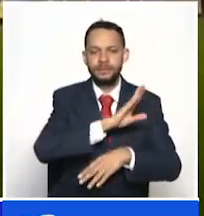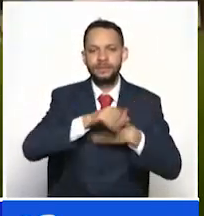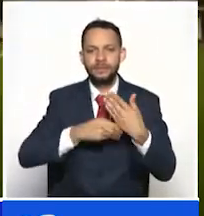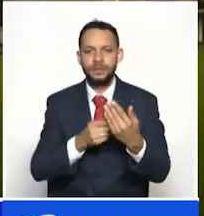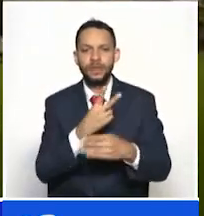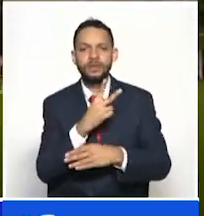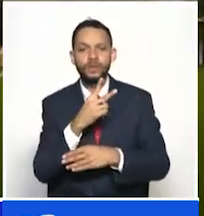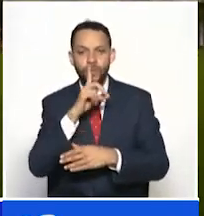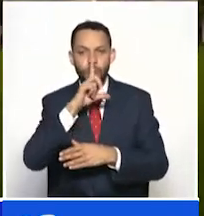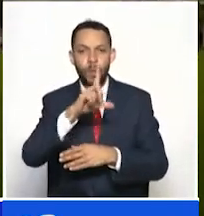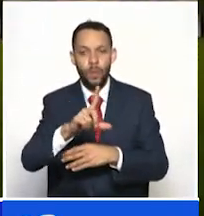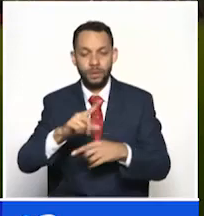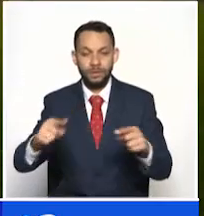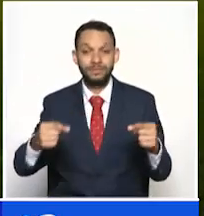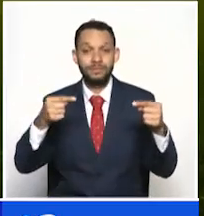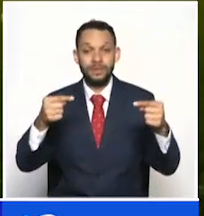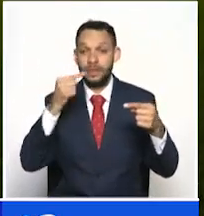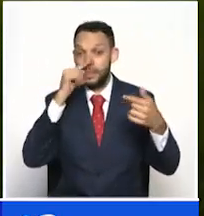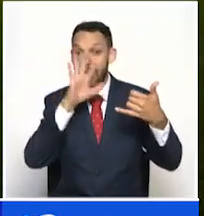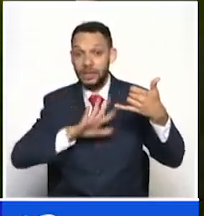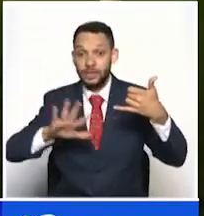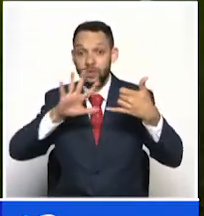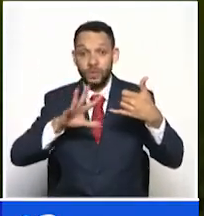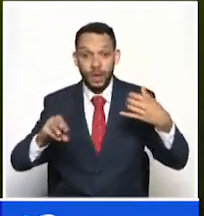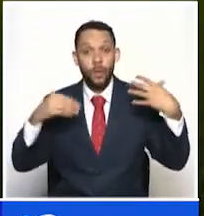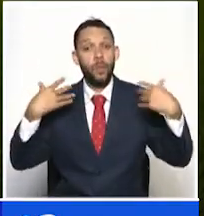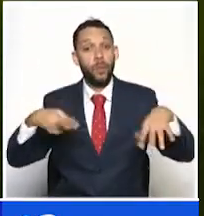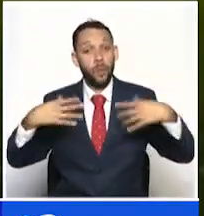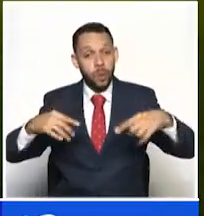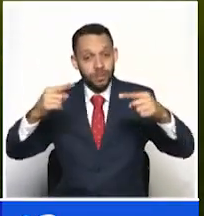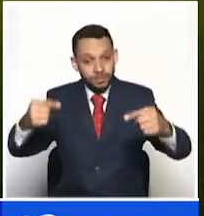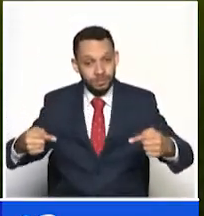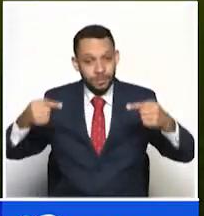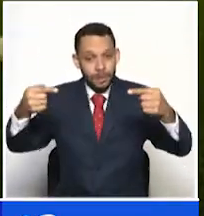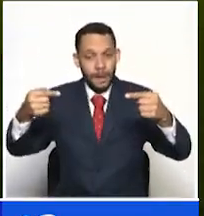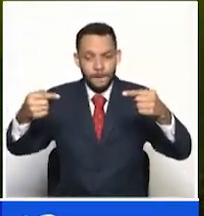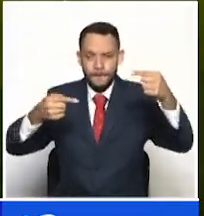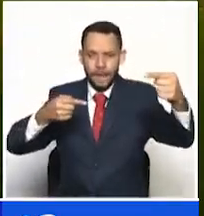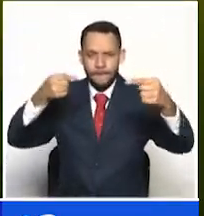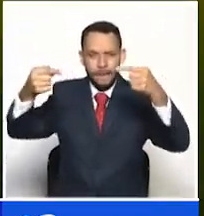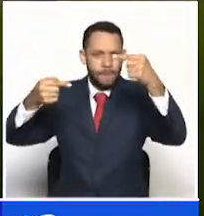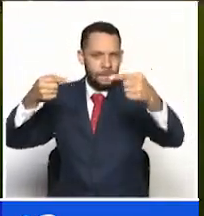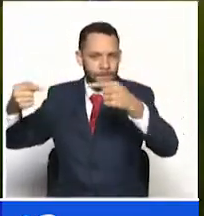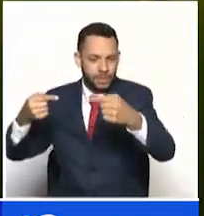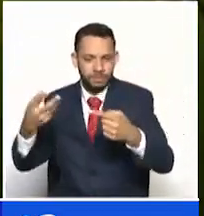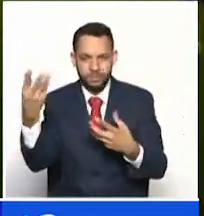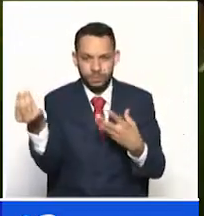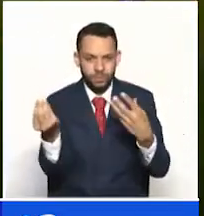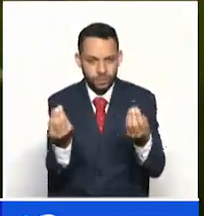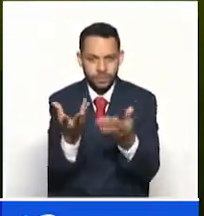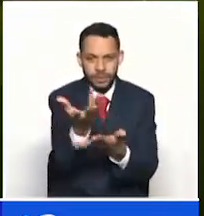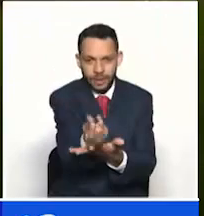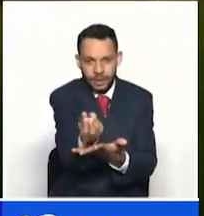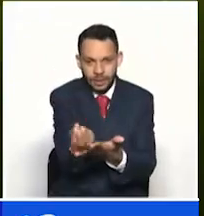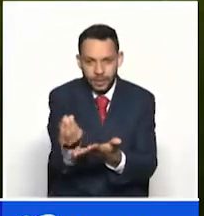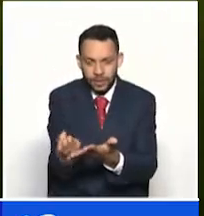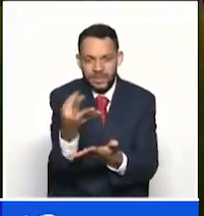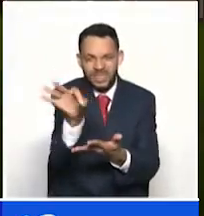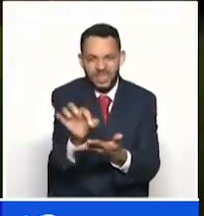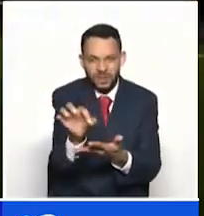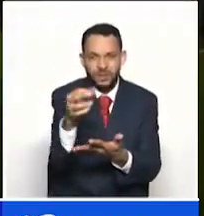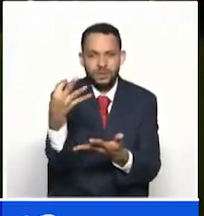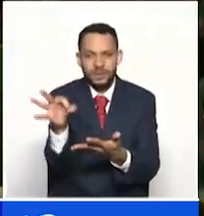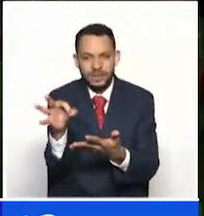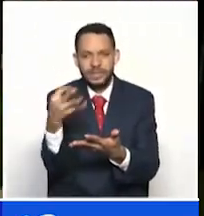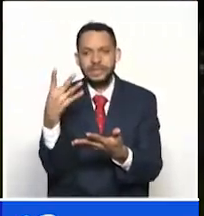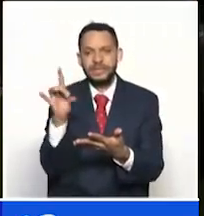enfrentando a equipos de talla nacional e internacional en las categorías sub-18 sub-15 y sub-13 Nuestra selección Pereira